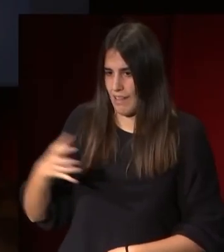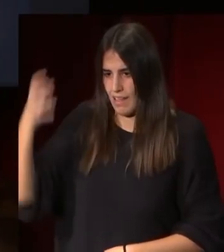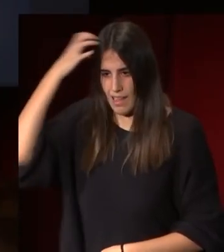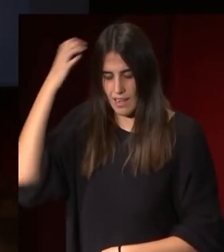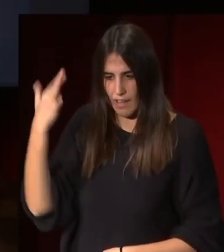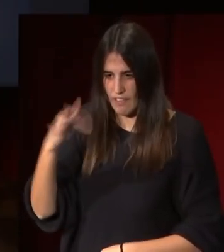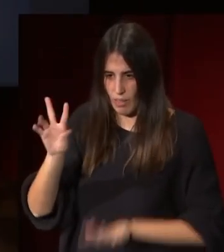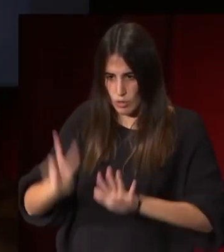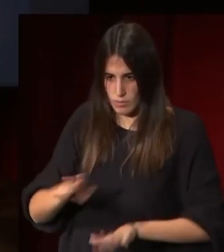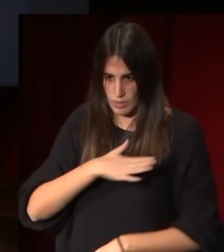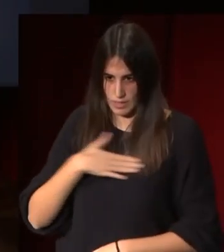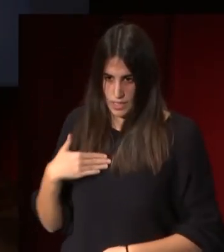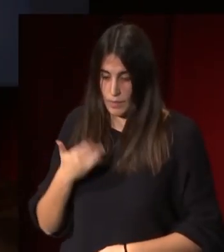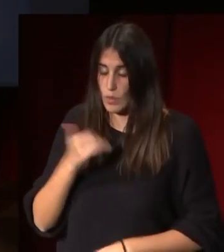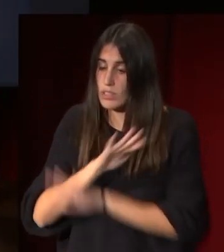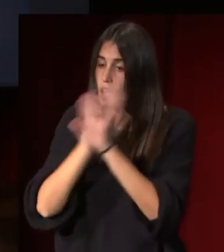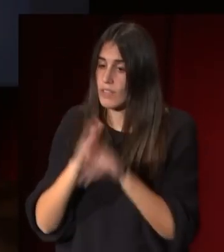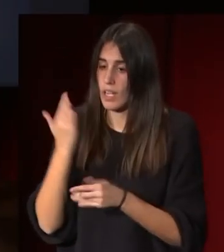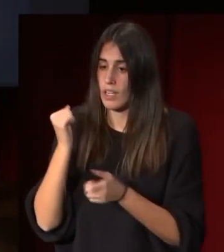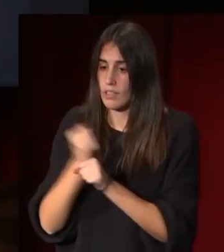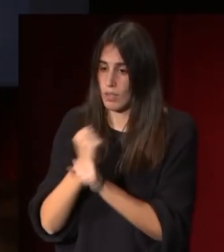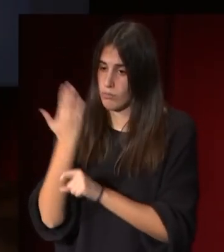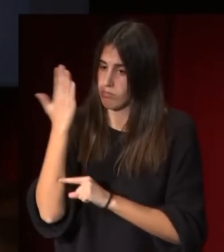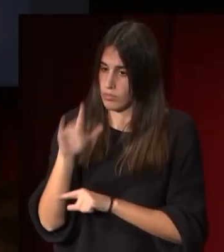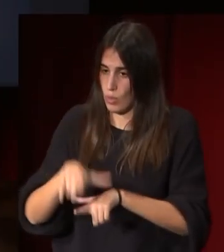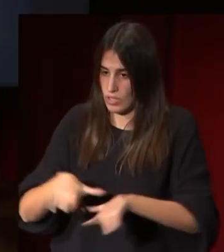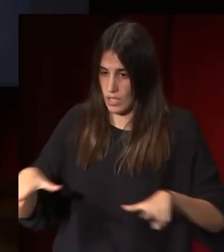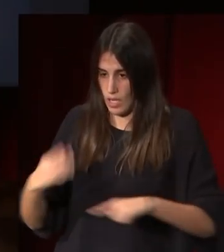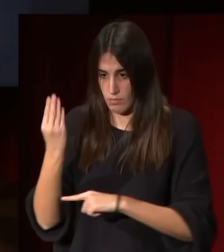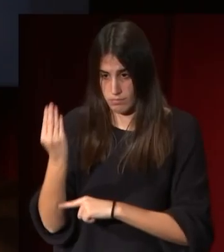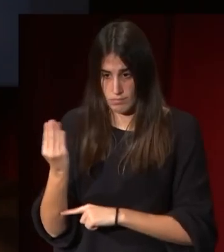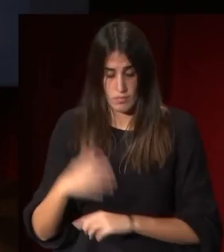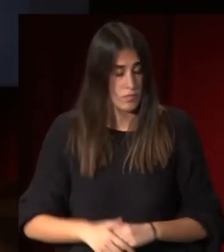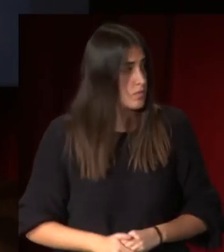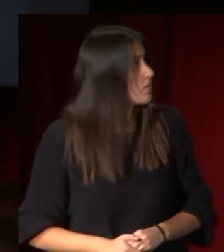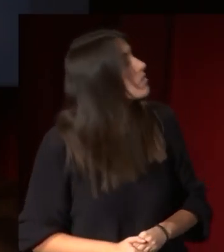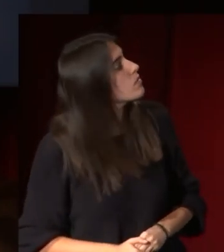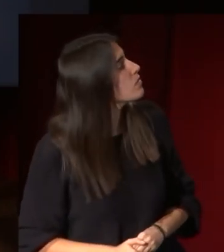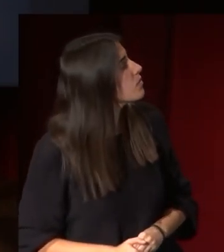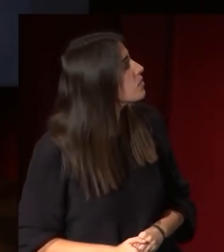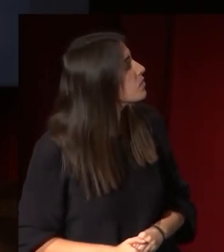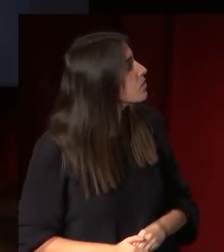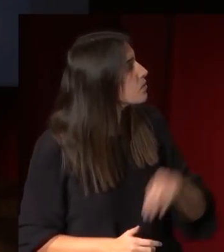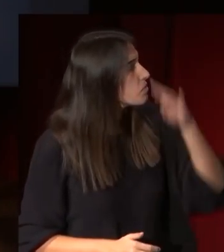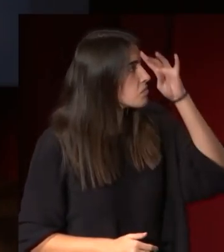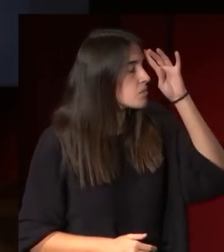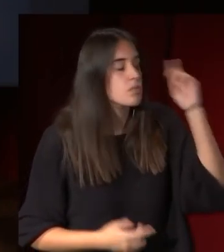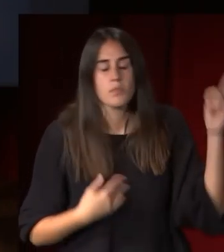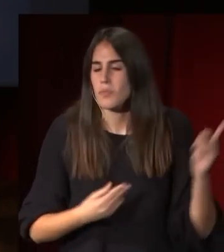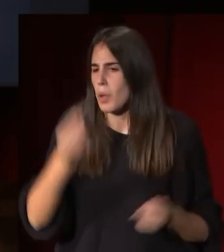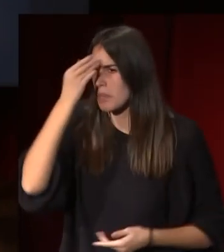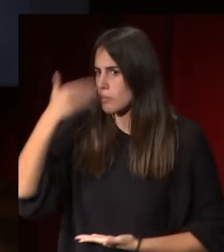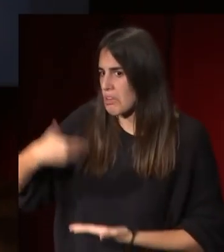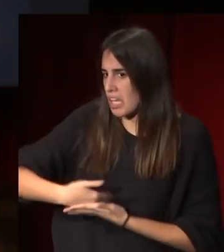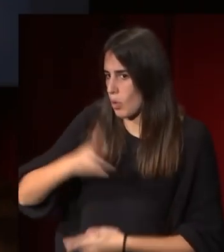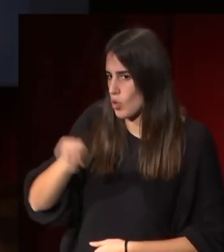y este es el retrato que tenemos en la sala es un retrato que no nos consta que fuera un encargo de hecho fue